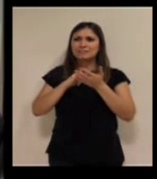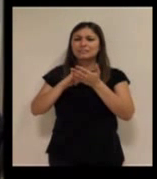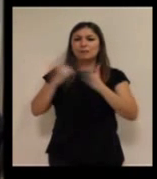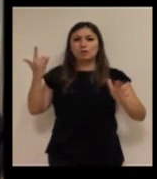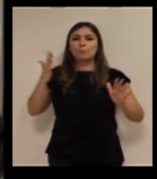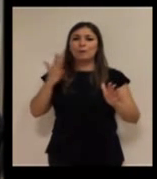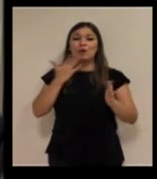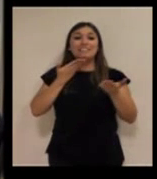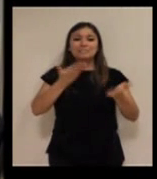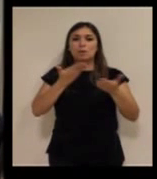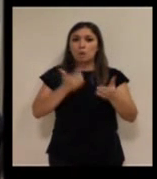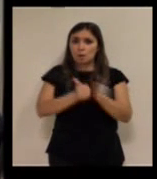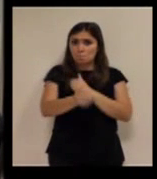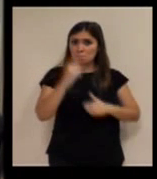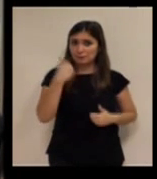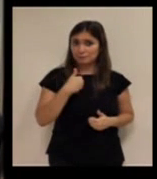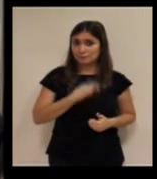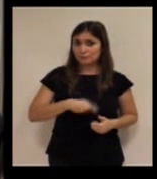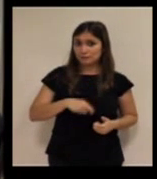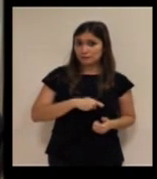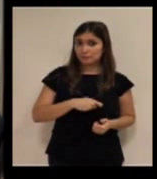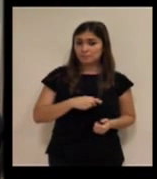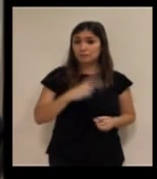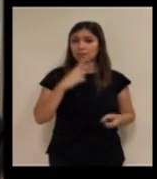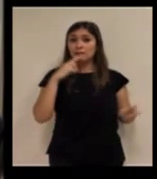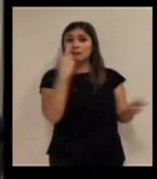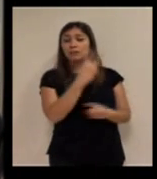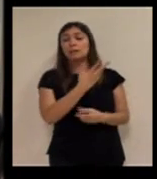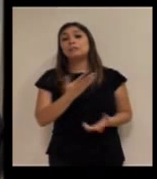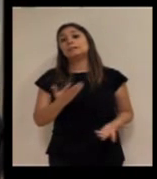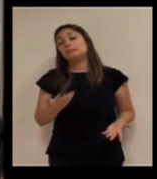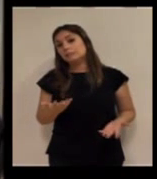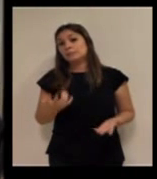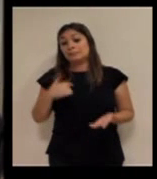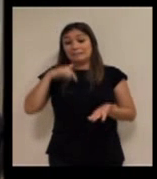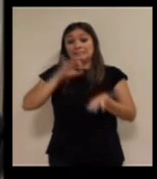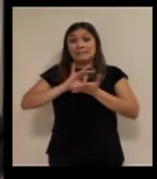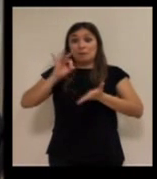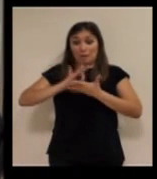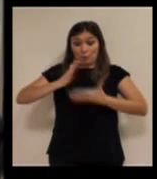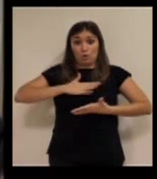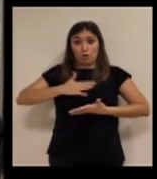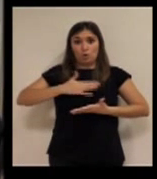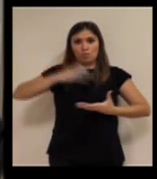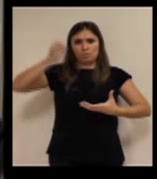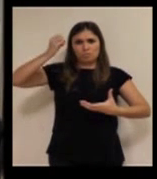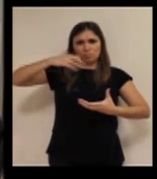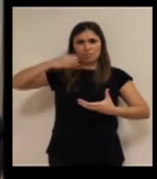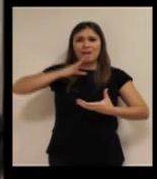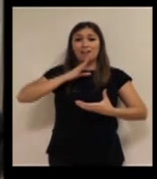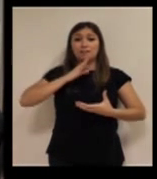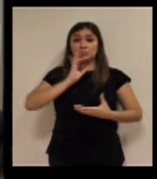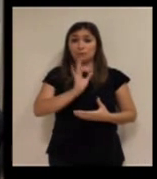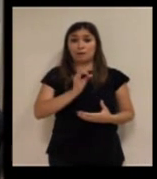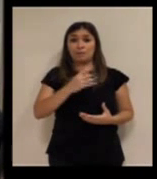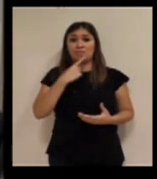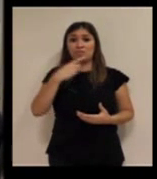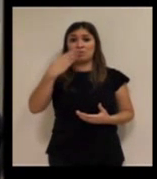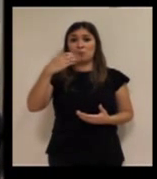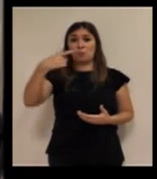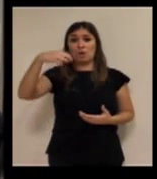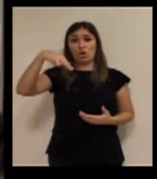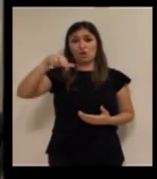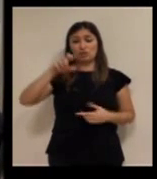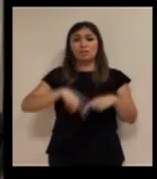avanzadilla tecnológicamente, digo, a nivel de asistencia. Es cierto que aquí en el mismo servicio se unan... Se pretende, como